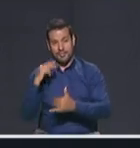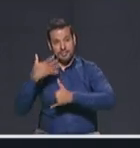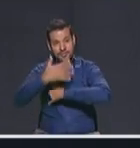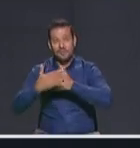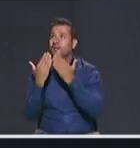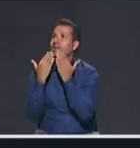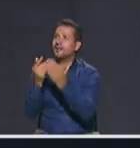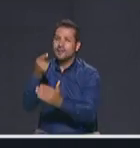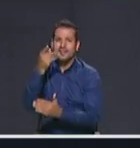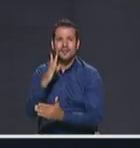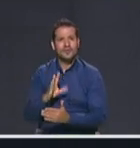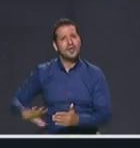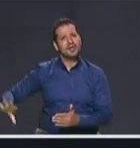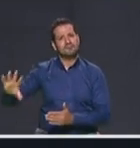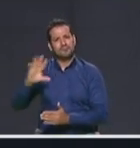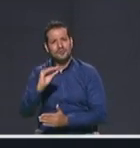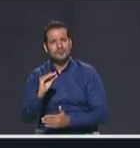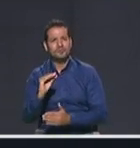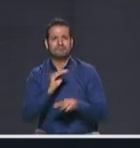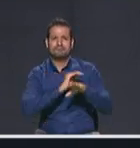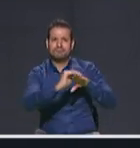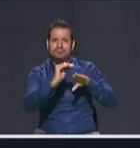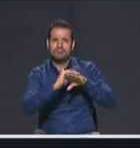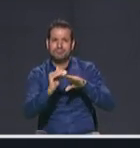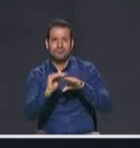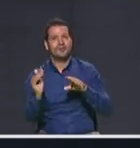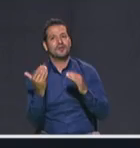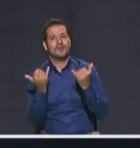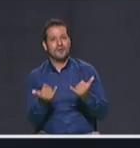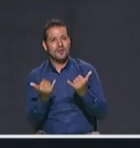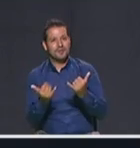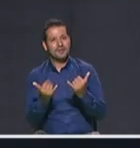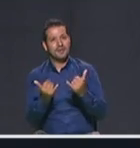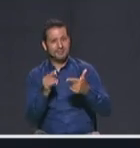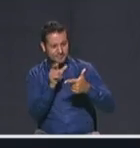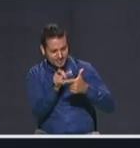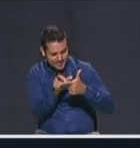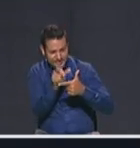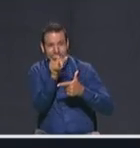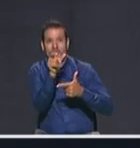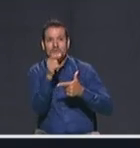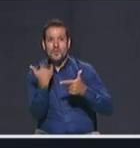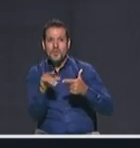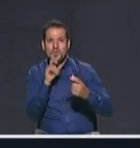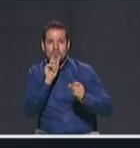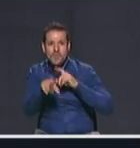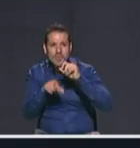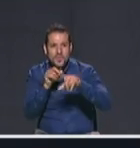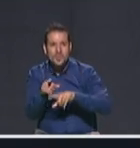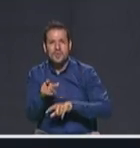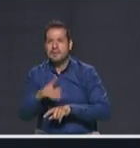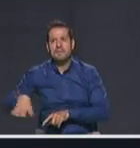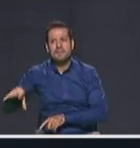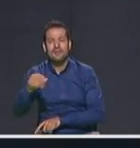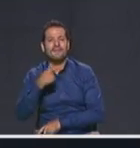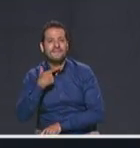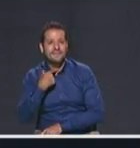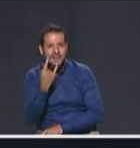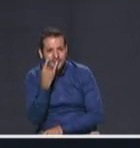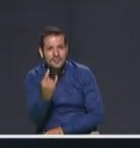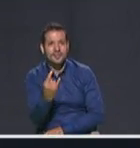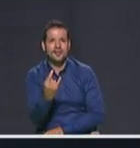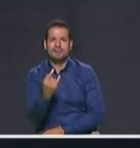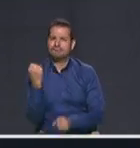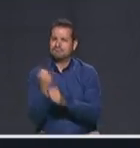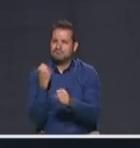permitirme estar aquí, a todos ustedes que nos tienen hoy ya segundos en las encuestas, yo estoy convencido de que ese es el resultado del trabajo de muchos